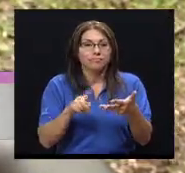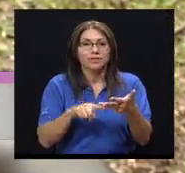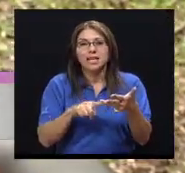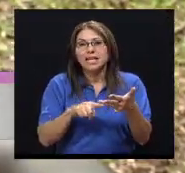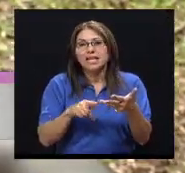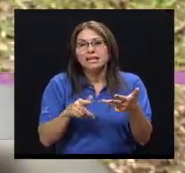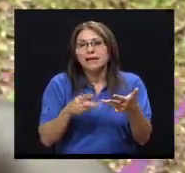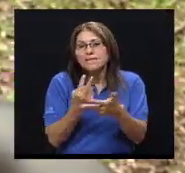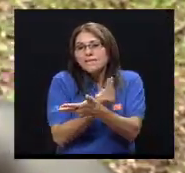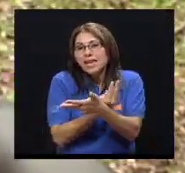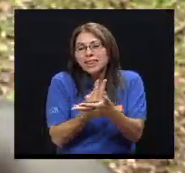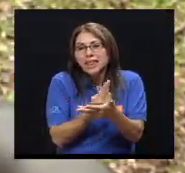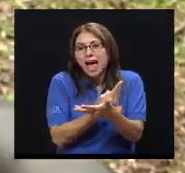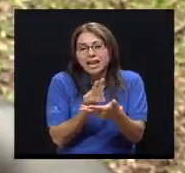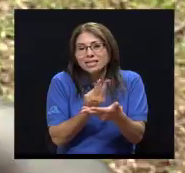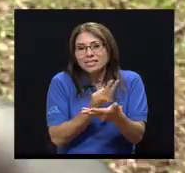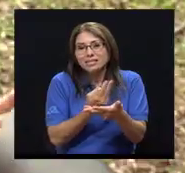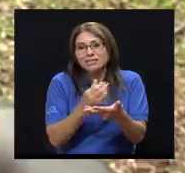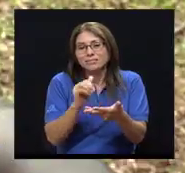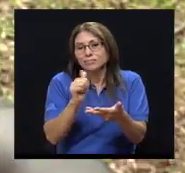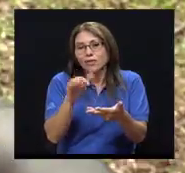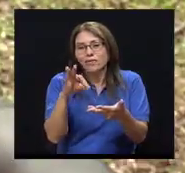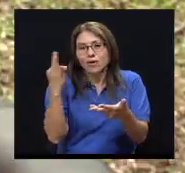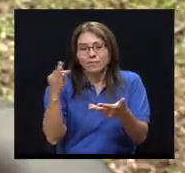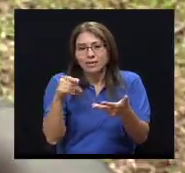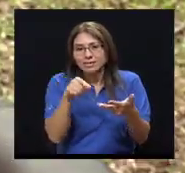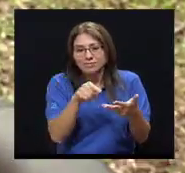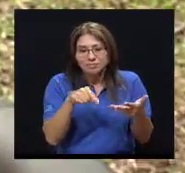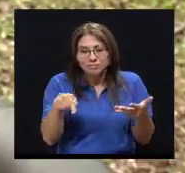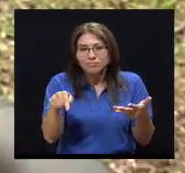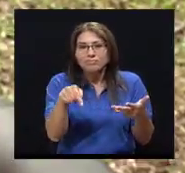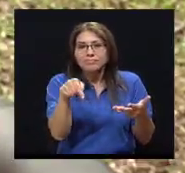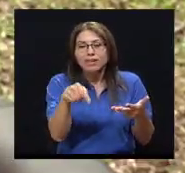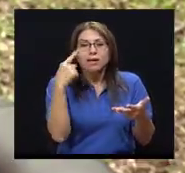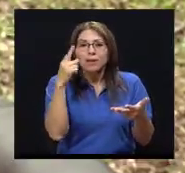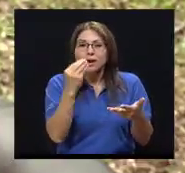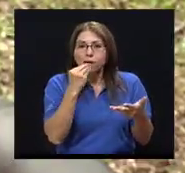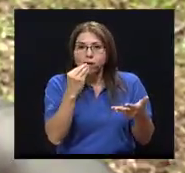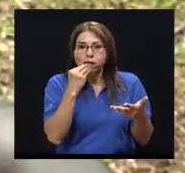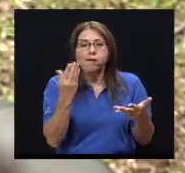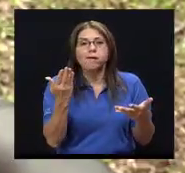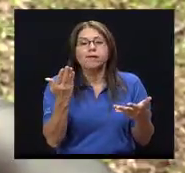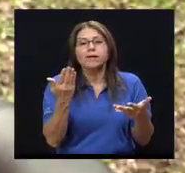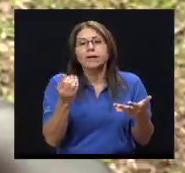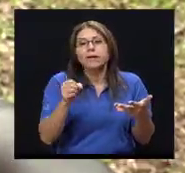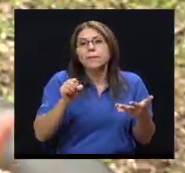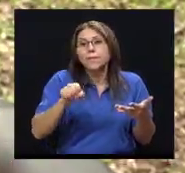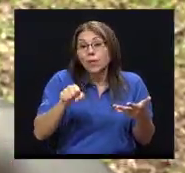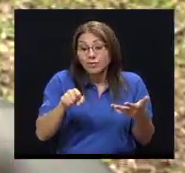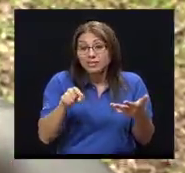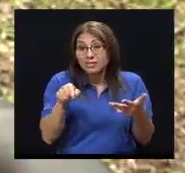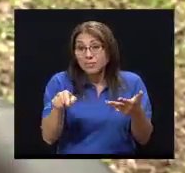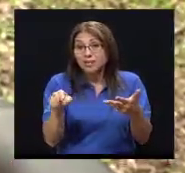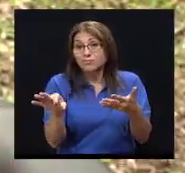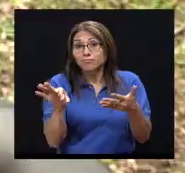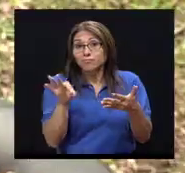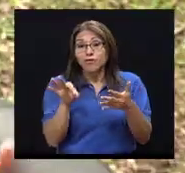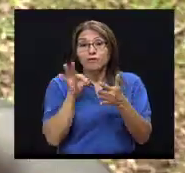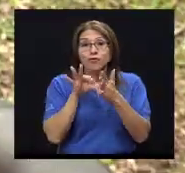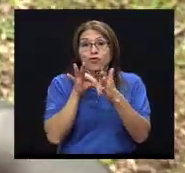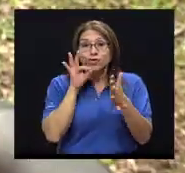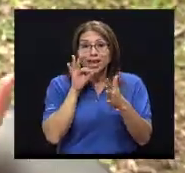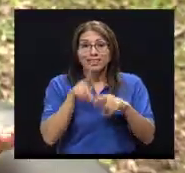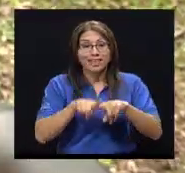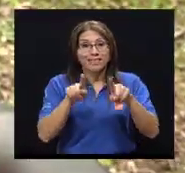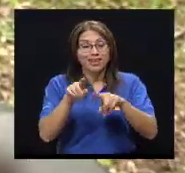y podríamos tener vegetales en otras presentaciones, en otras formas de presentarlo para consumirlo. Y podemos tener fruta también de